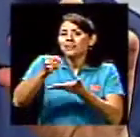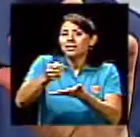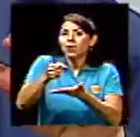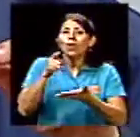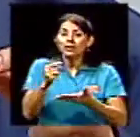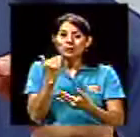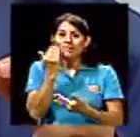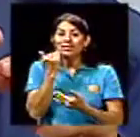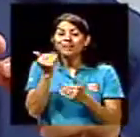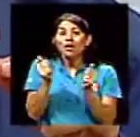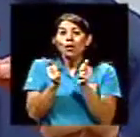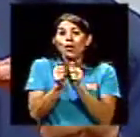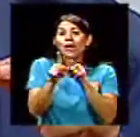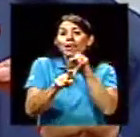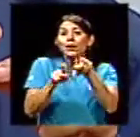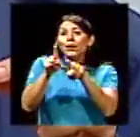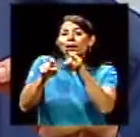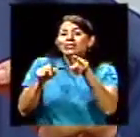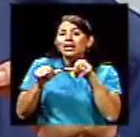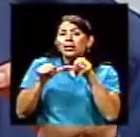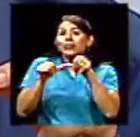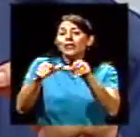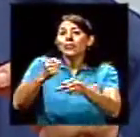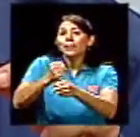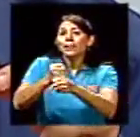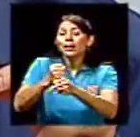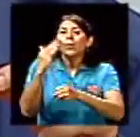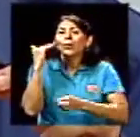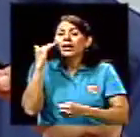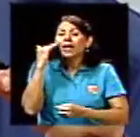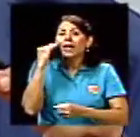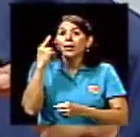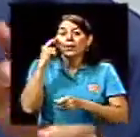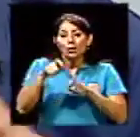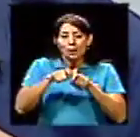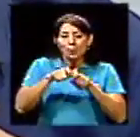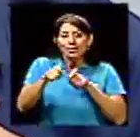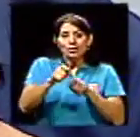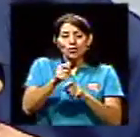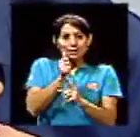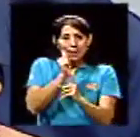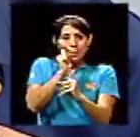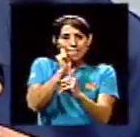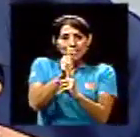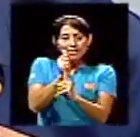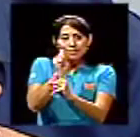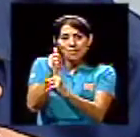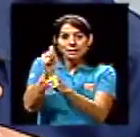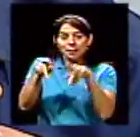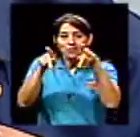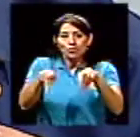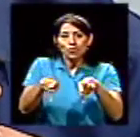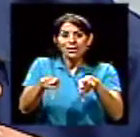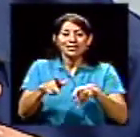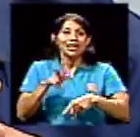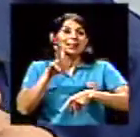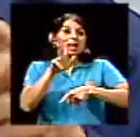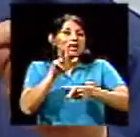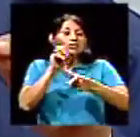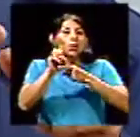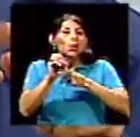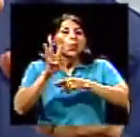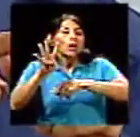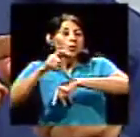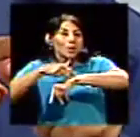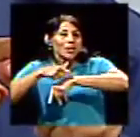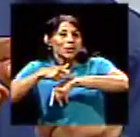empleo. Porque tenés mediciones de las mismas personas durante tres periodos, ¿verdad? Tres o cuatro periodos. Y entonces, eso hace que ahí